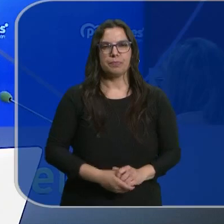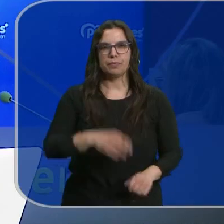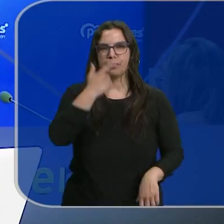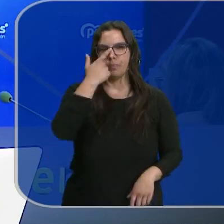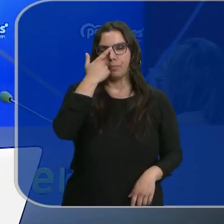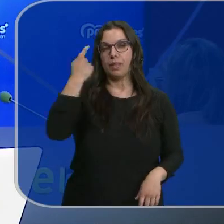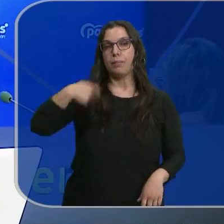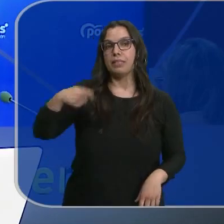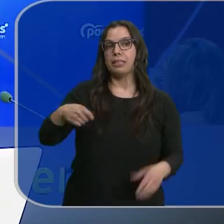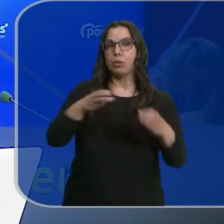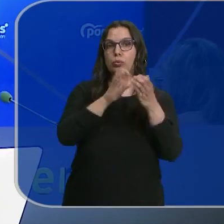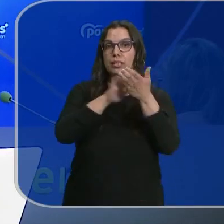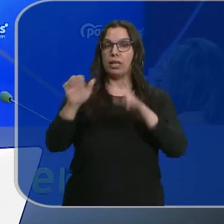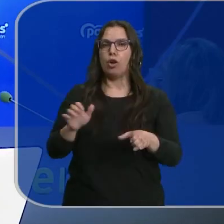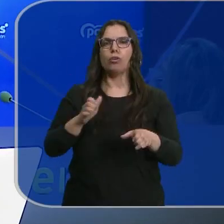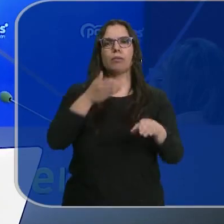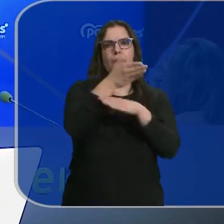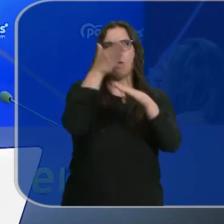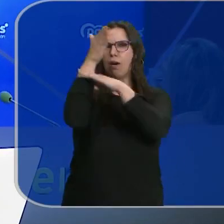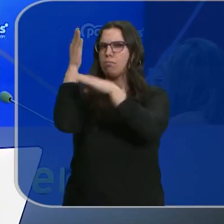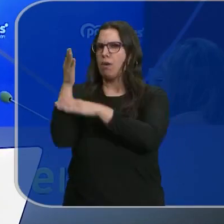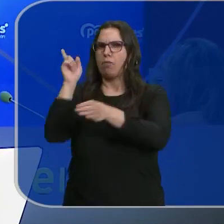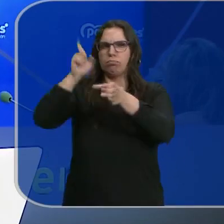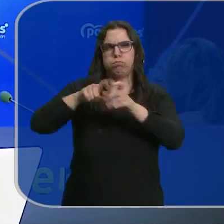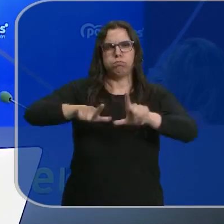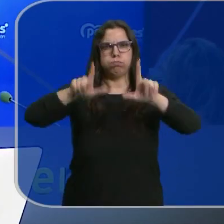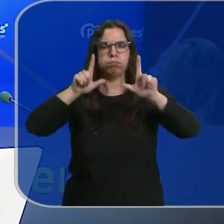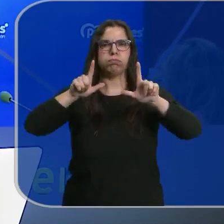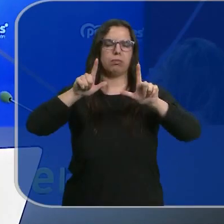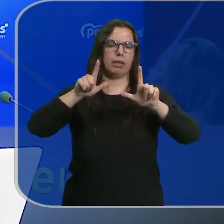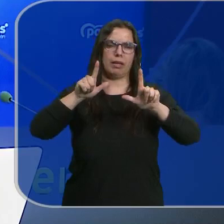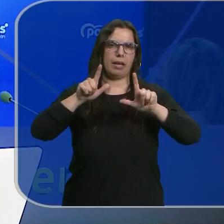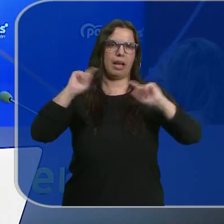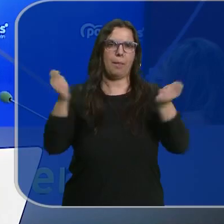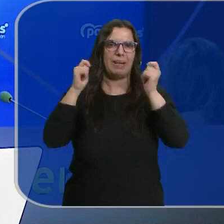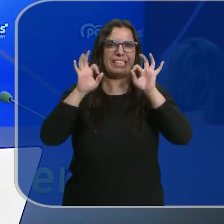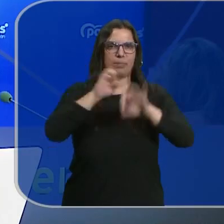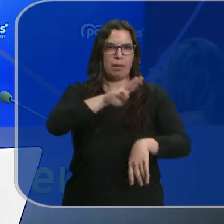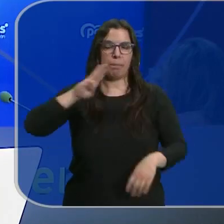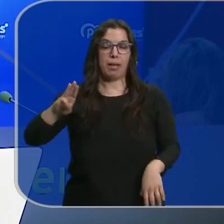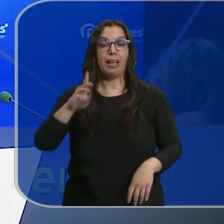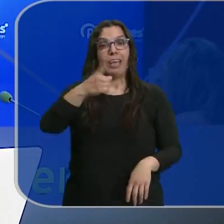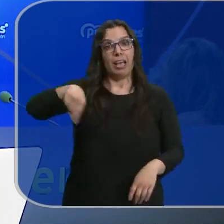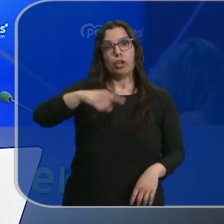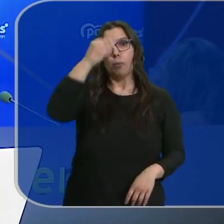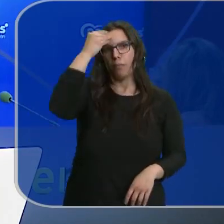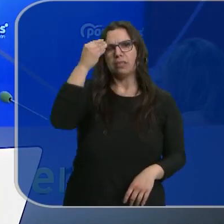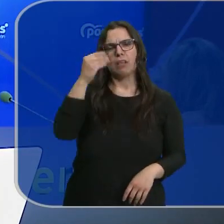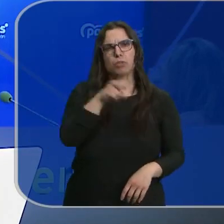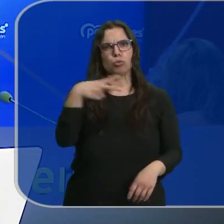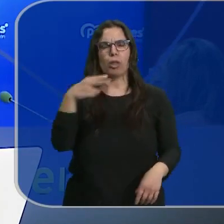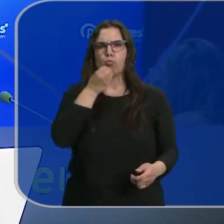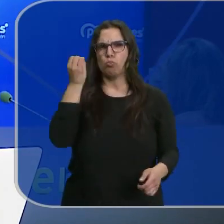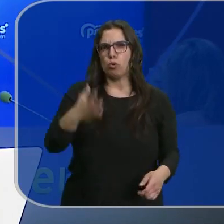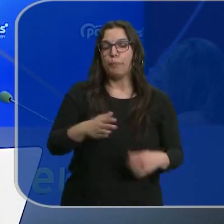La presencia del presidente de la Junta va a ser constante en la campaña electoral del PP de Castilla y León. Los populares están convencidos de que obtendrán un buen